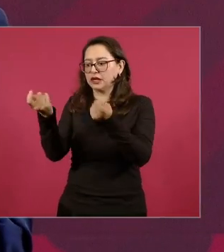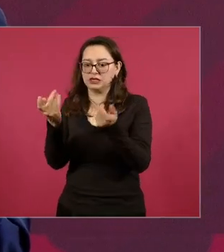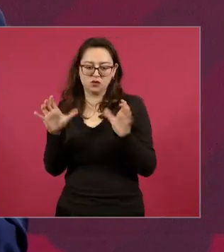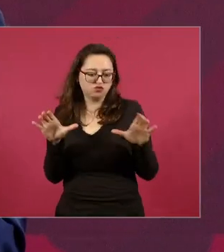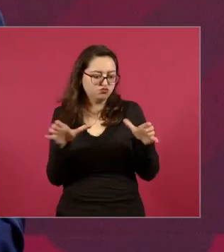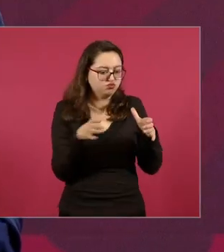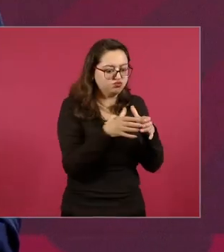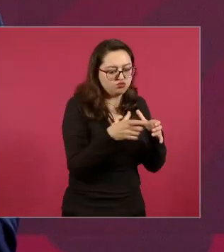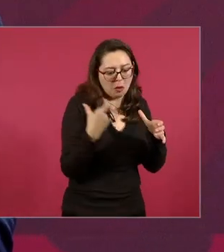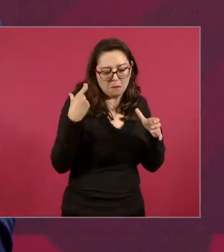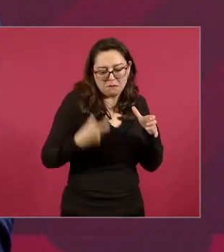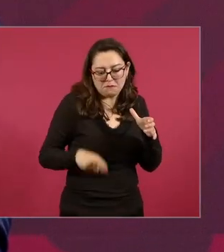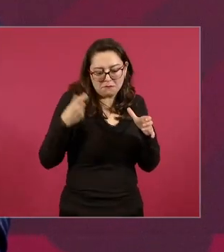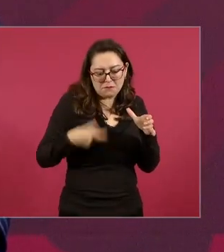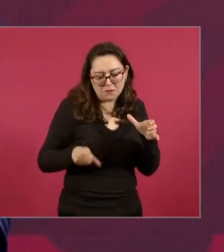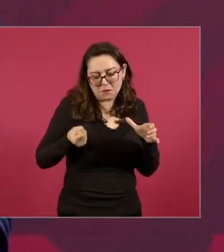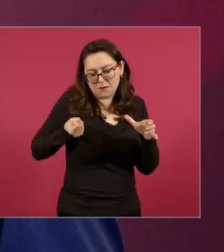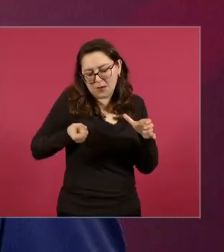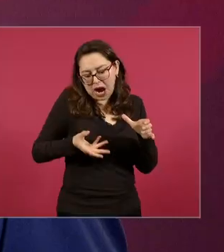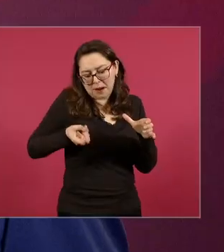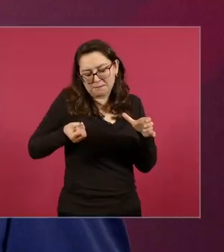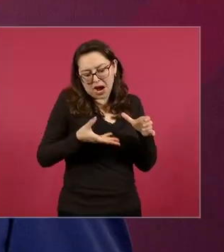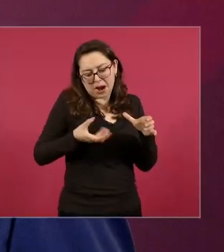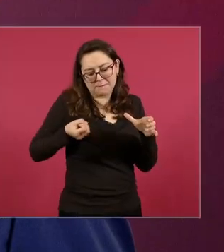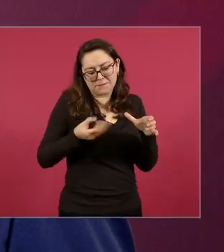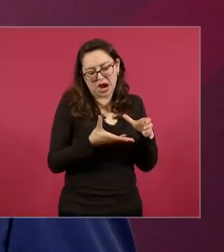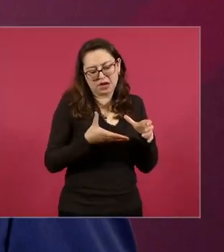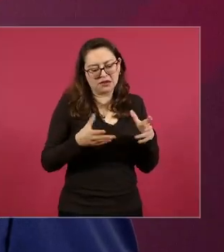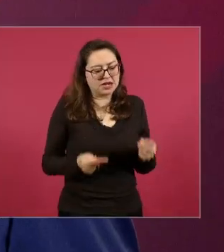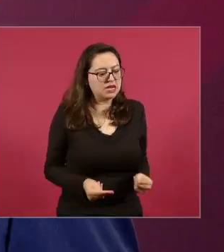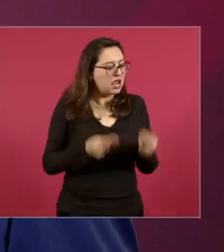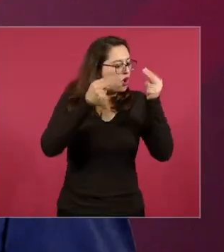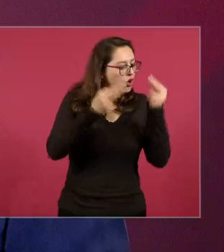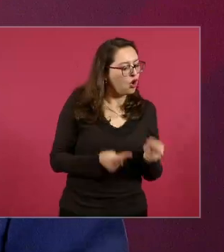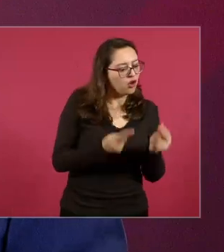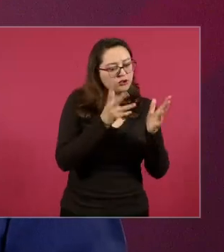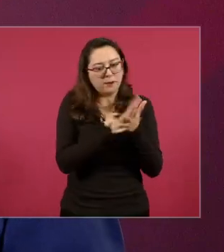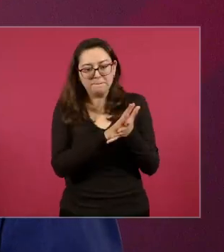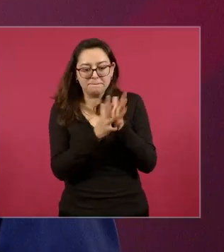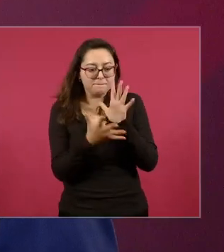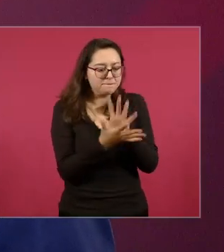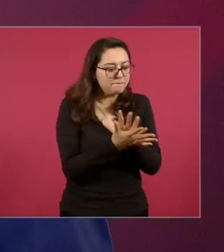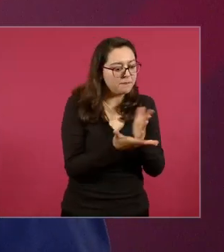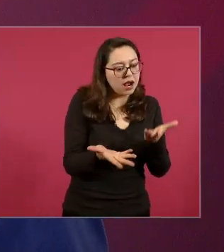y el que hagan negocios unos cuantos y que